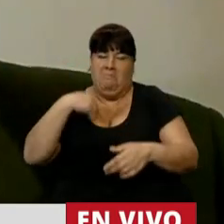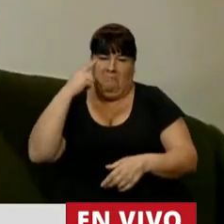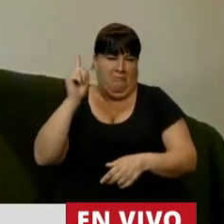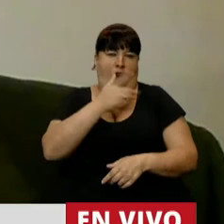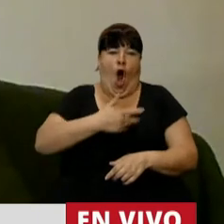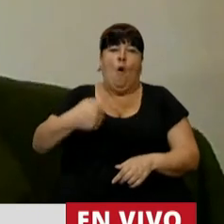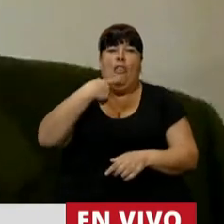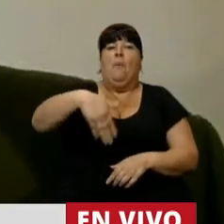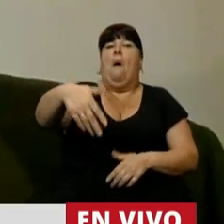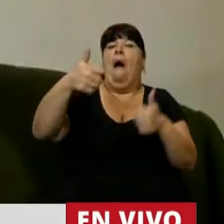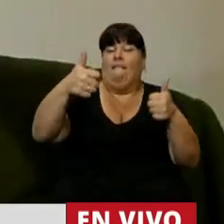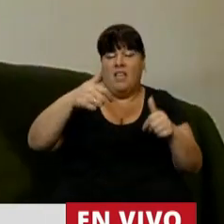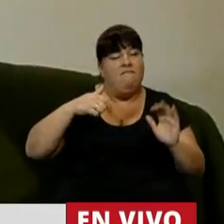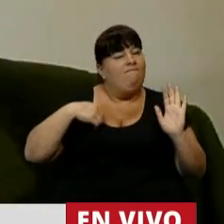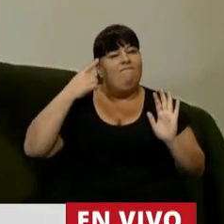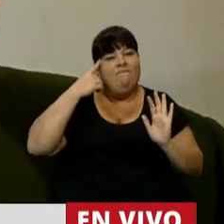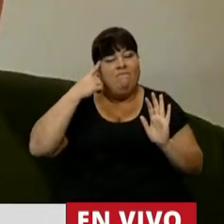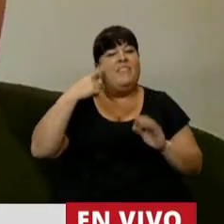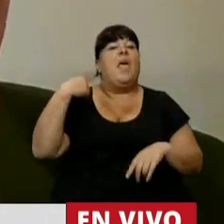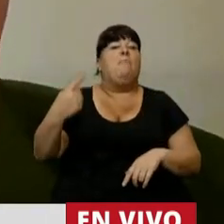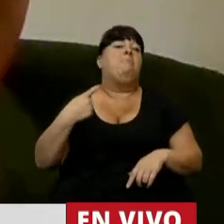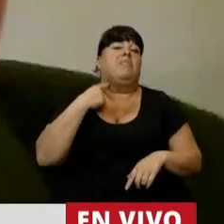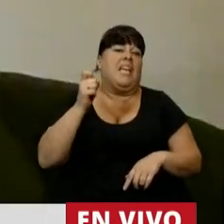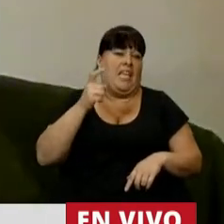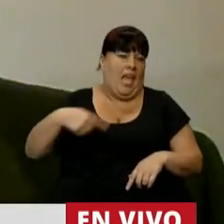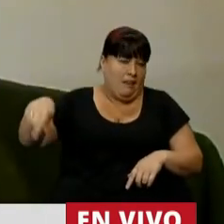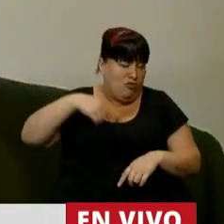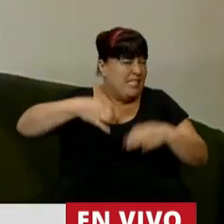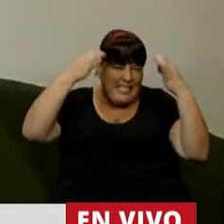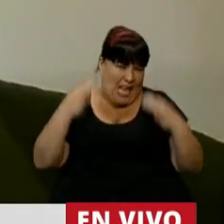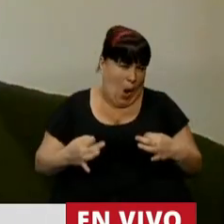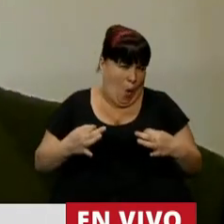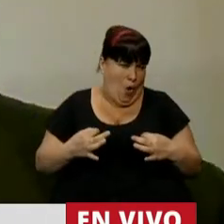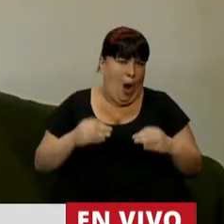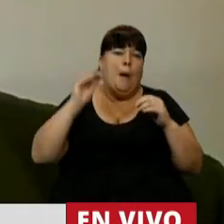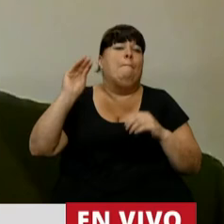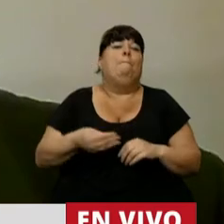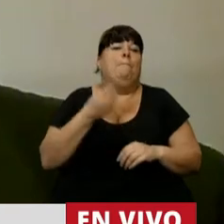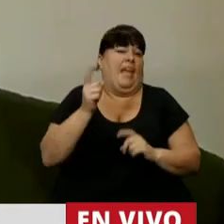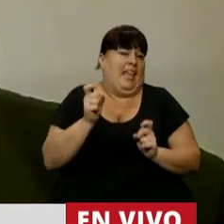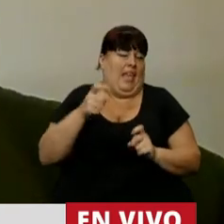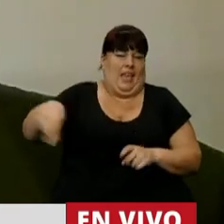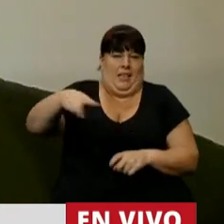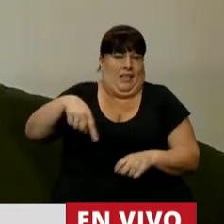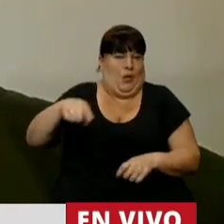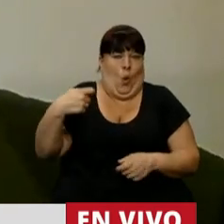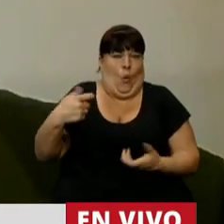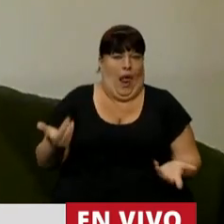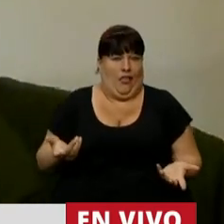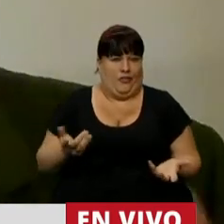oficialistas que va a ser pensamos que los que van a pagar un pato estamos convencidos nuevamente van a ser los